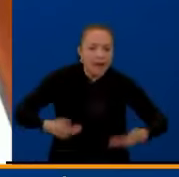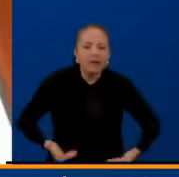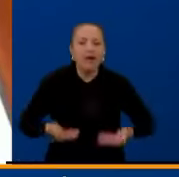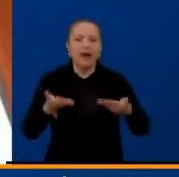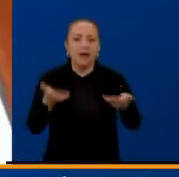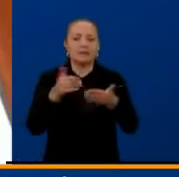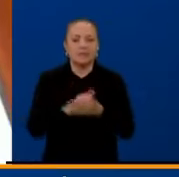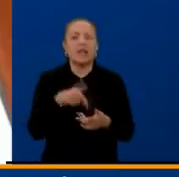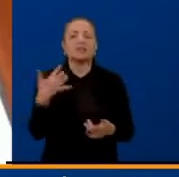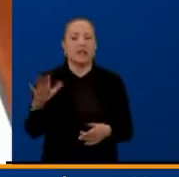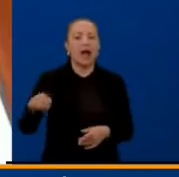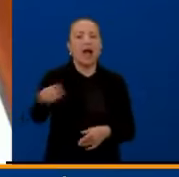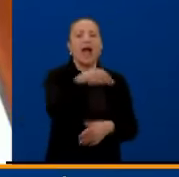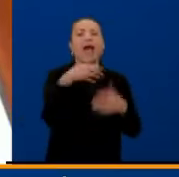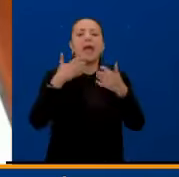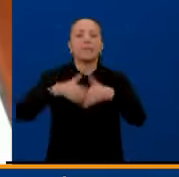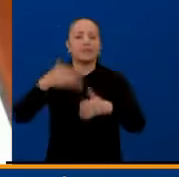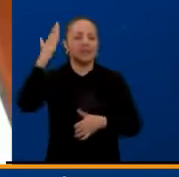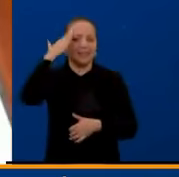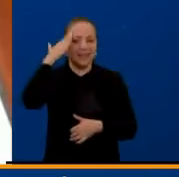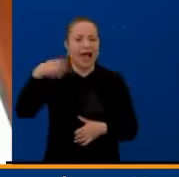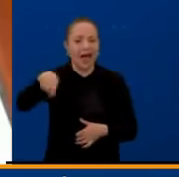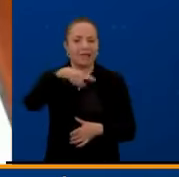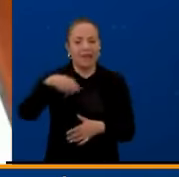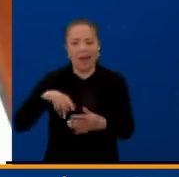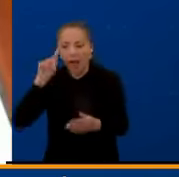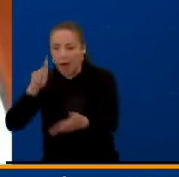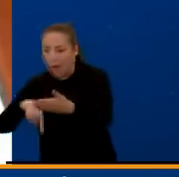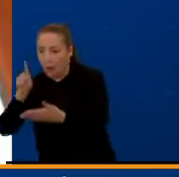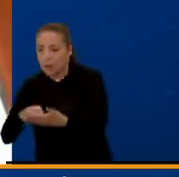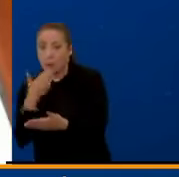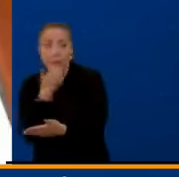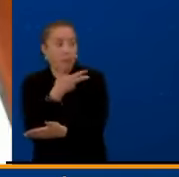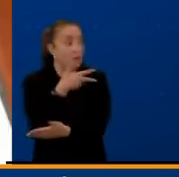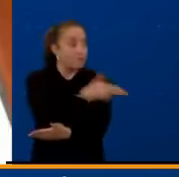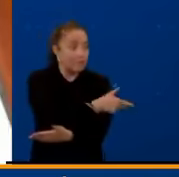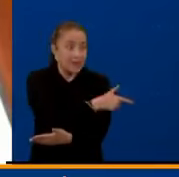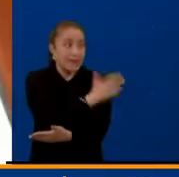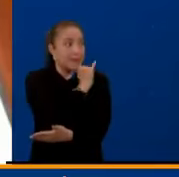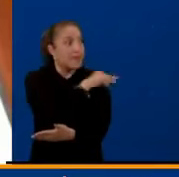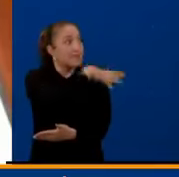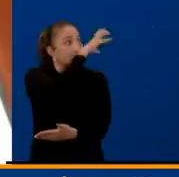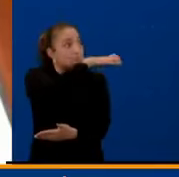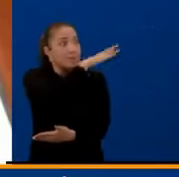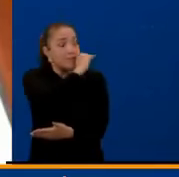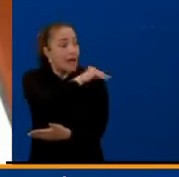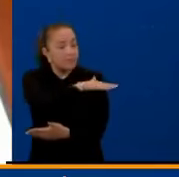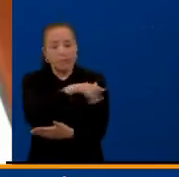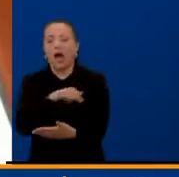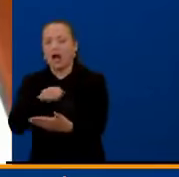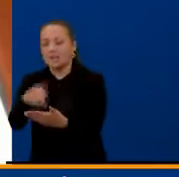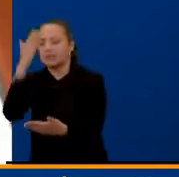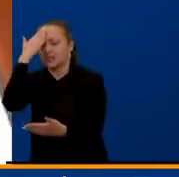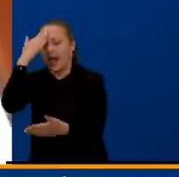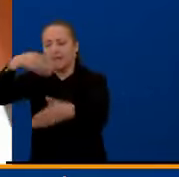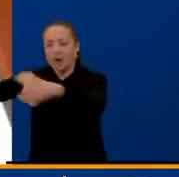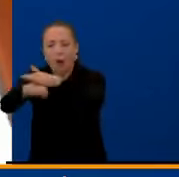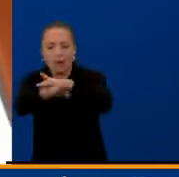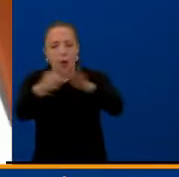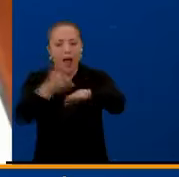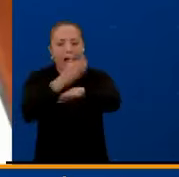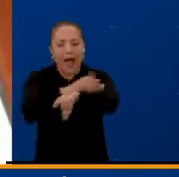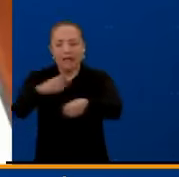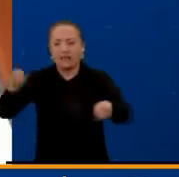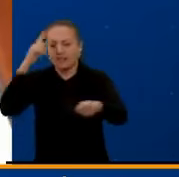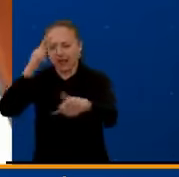tienen unos contratos condicionados pues deben tener otros contratos de respaldo para este tipo de situaciones, mecanismos de almacenamiento y en el